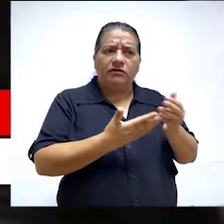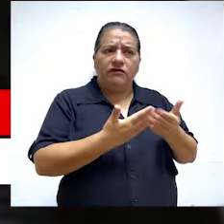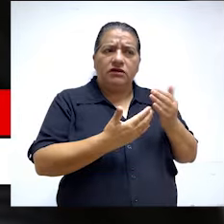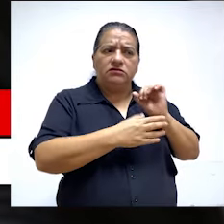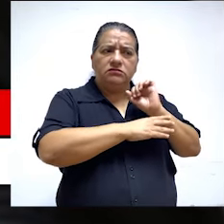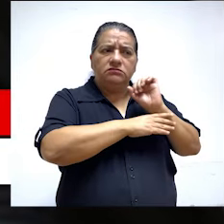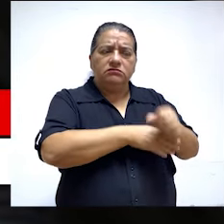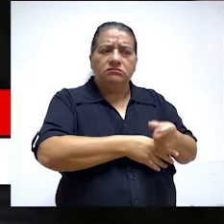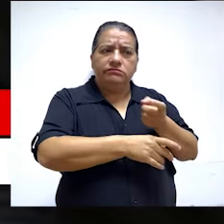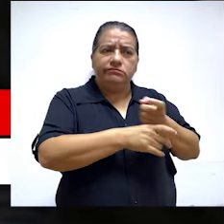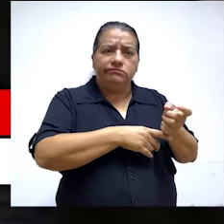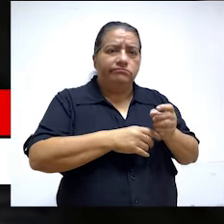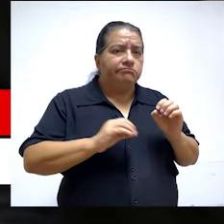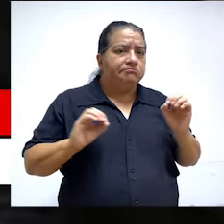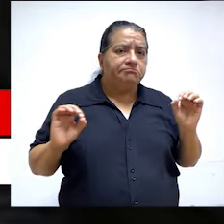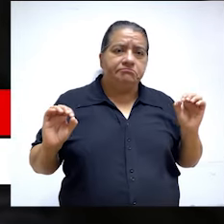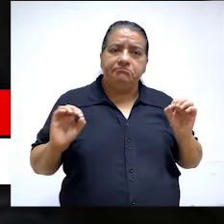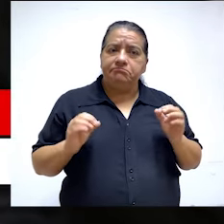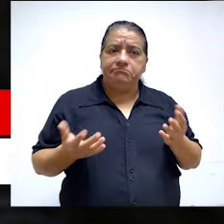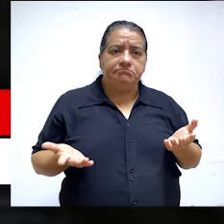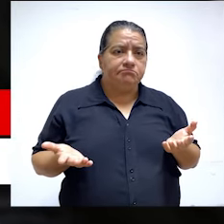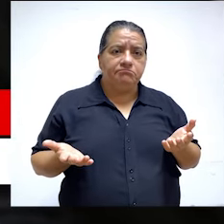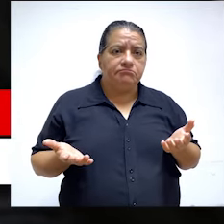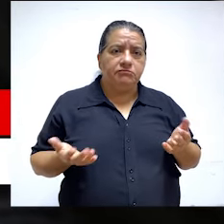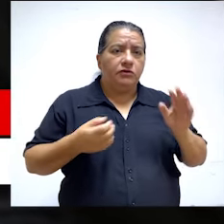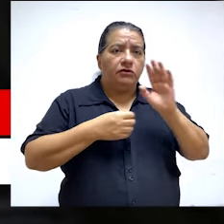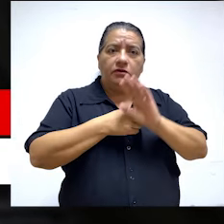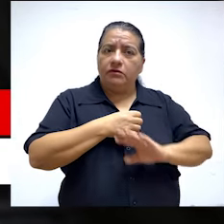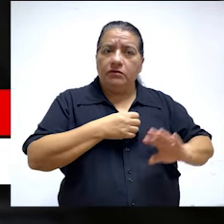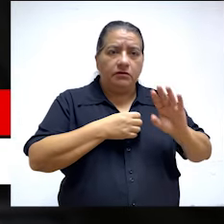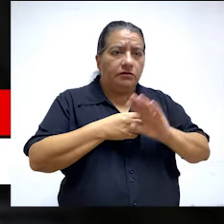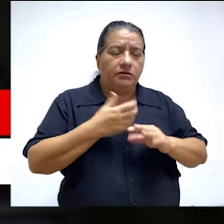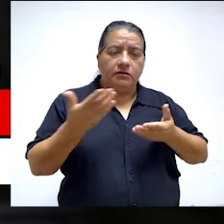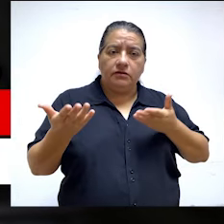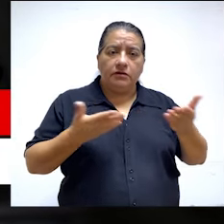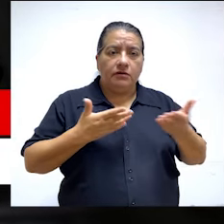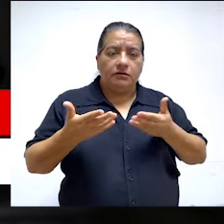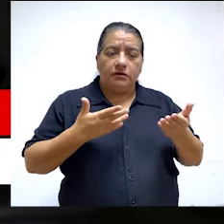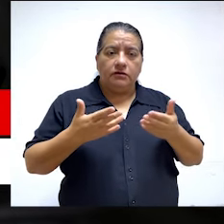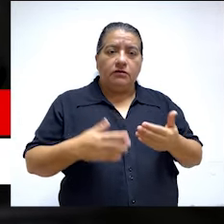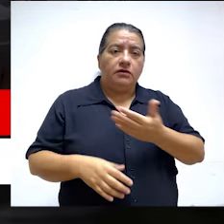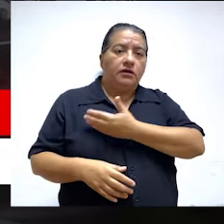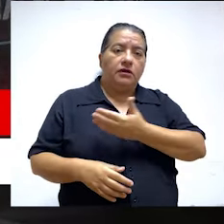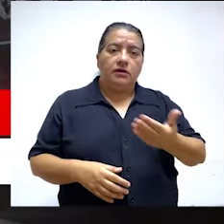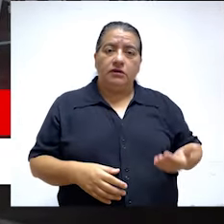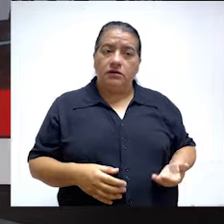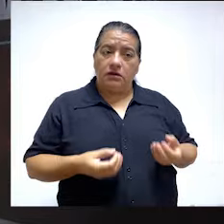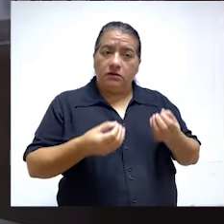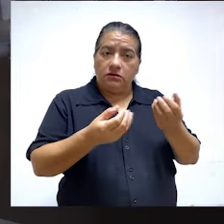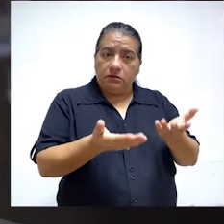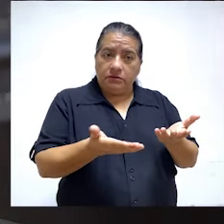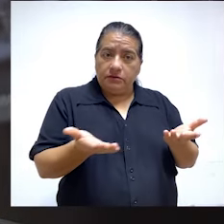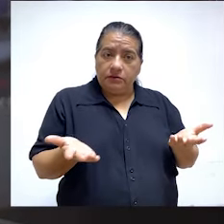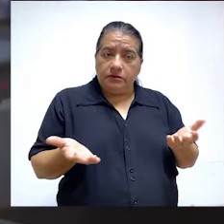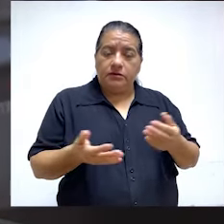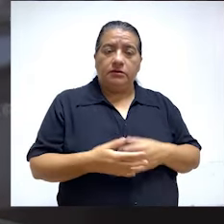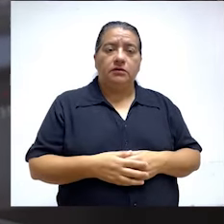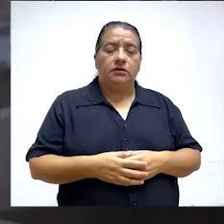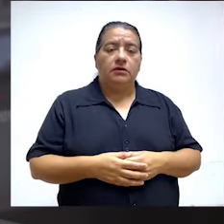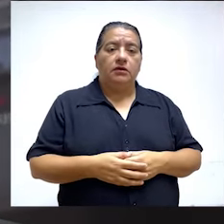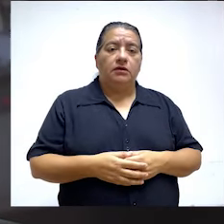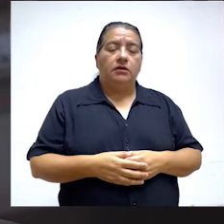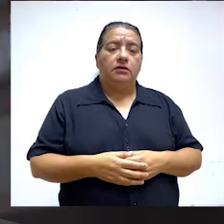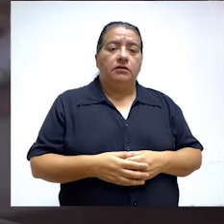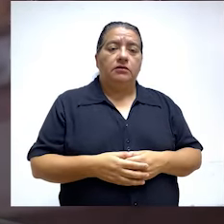víctimas de violencia no van a tener el servicio que ofrece el Estado a través de estos SEM,